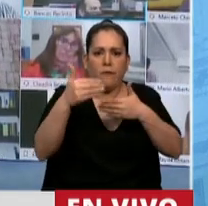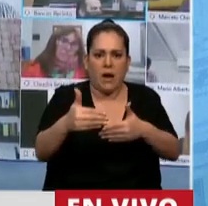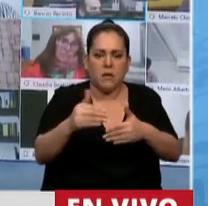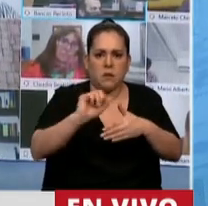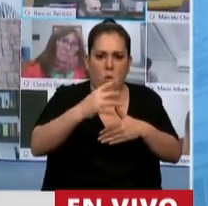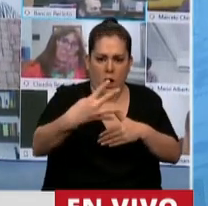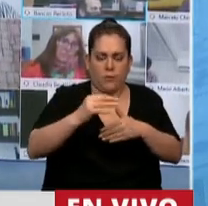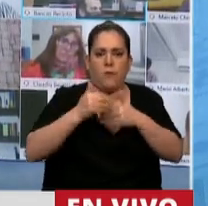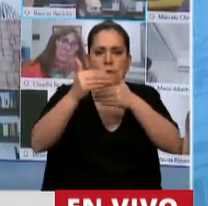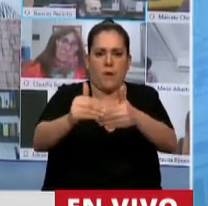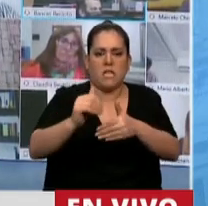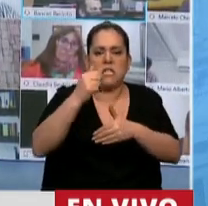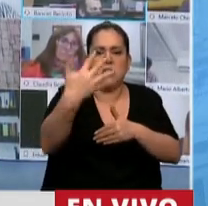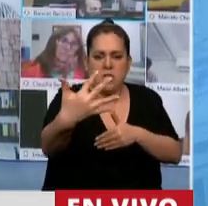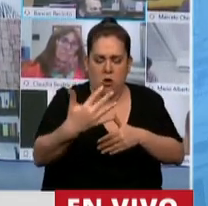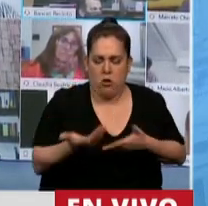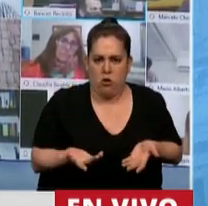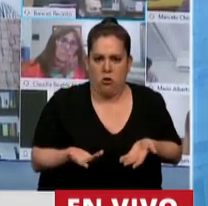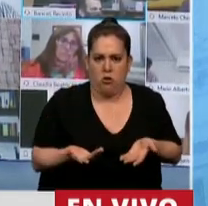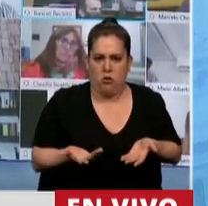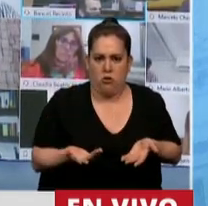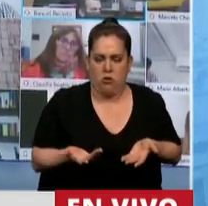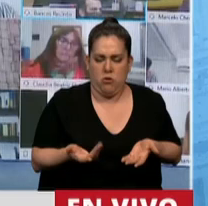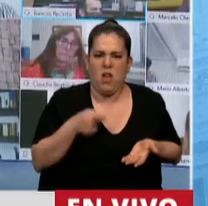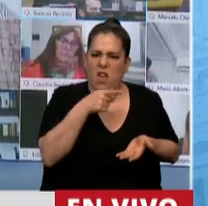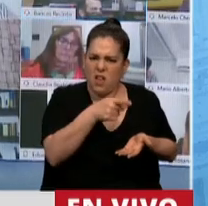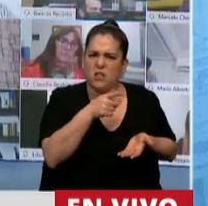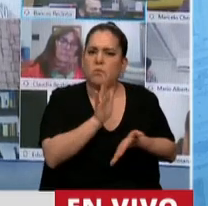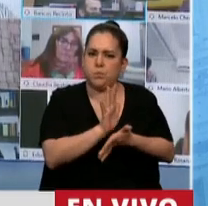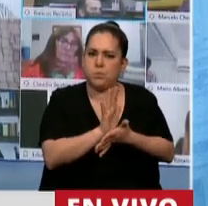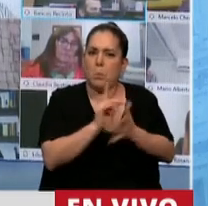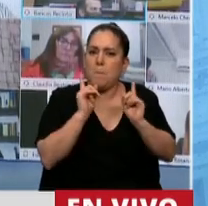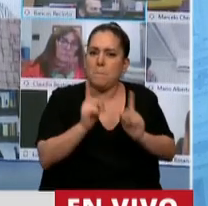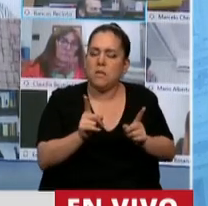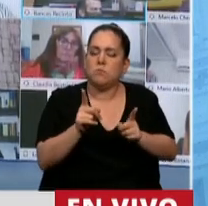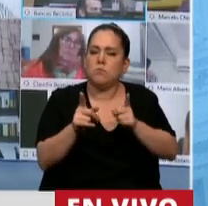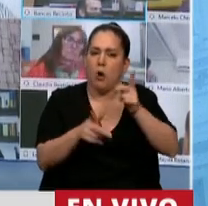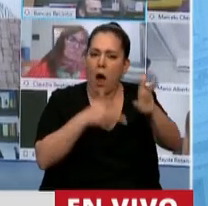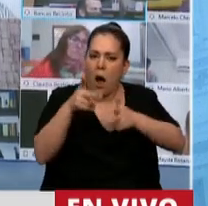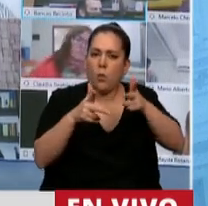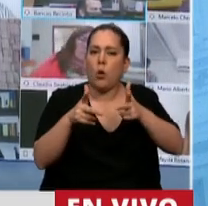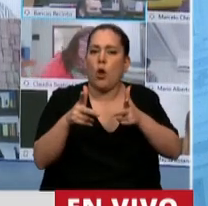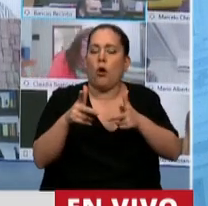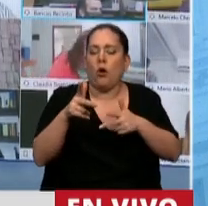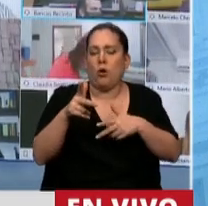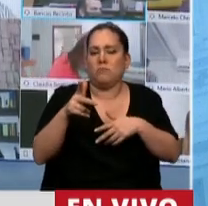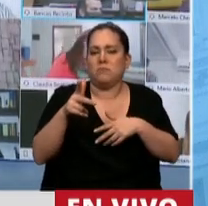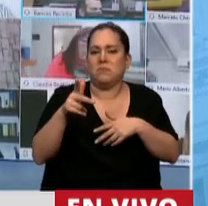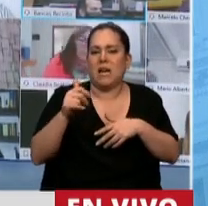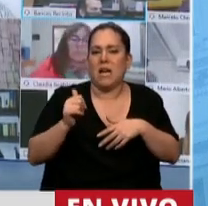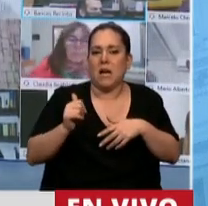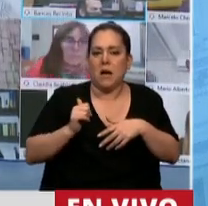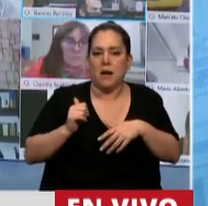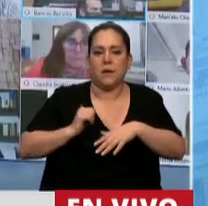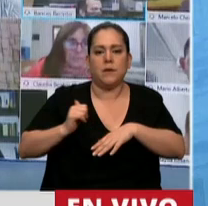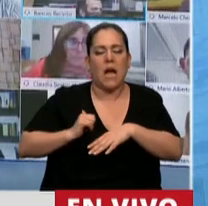fase 5 y tiene que ver con la sensatez que habló la canciller alemana cuando dijo que el